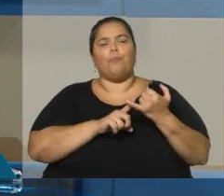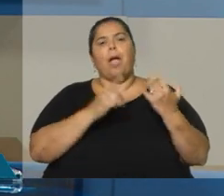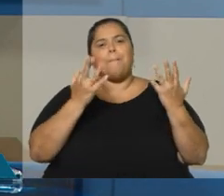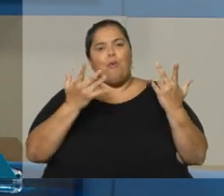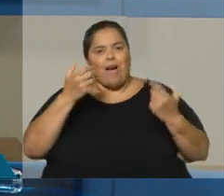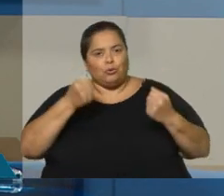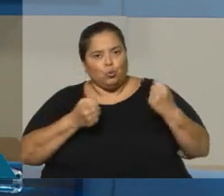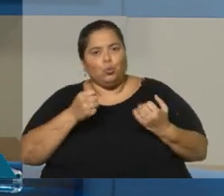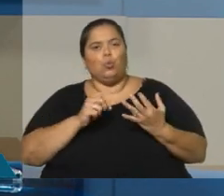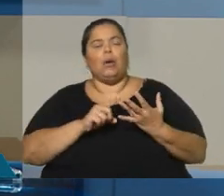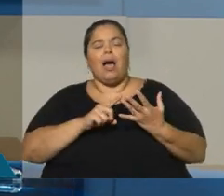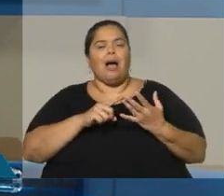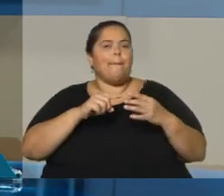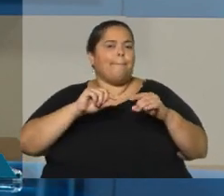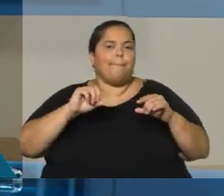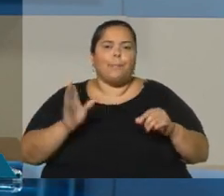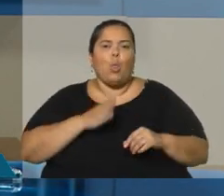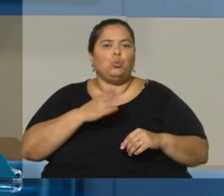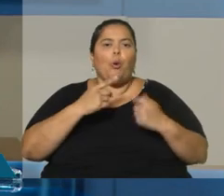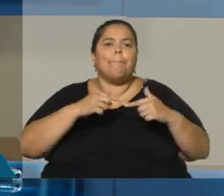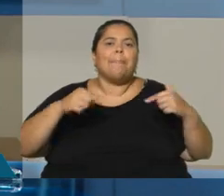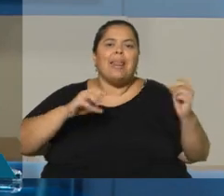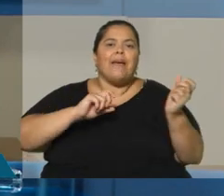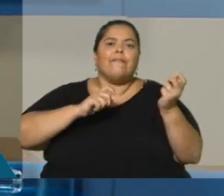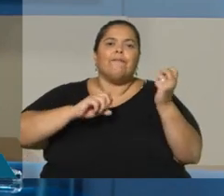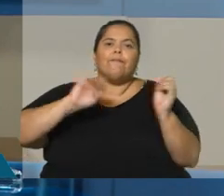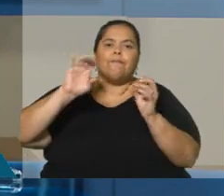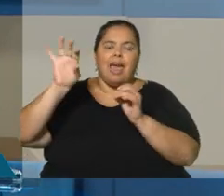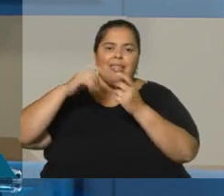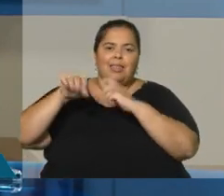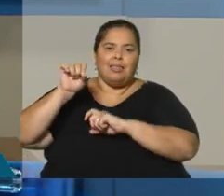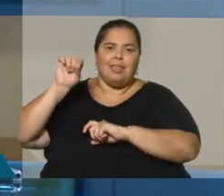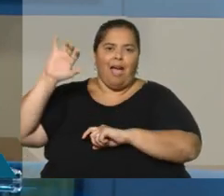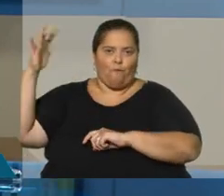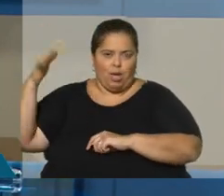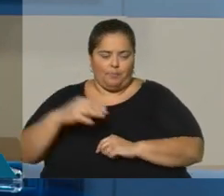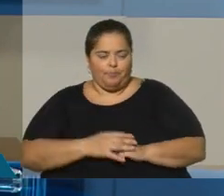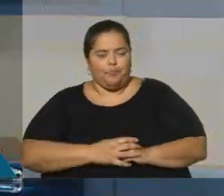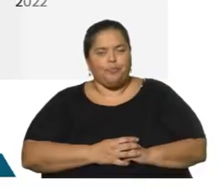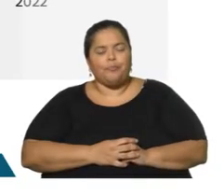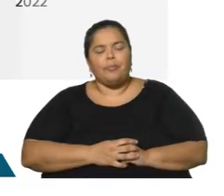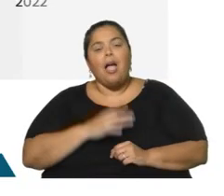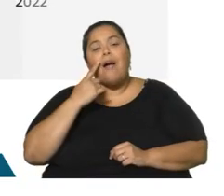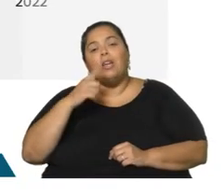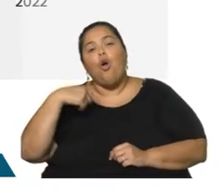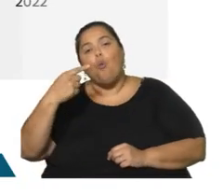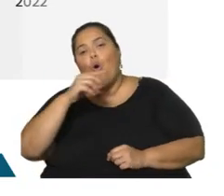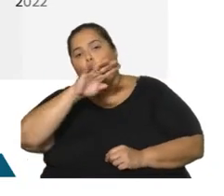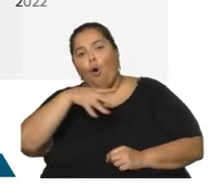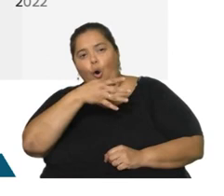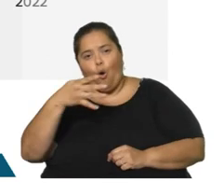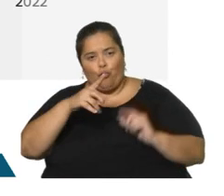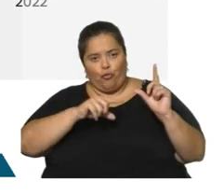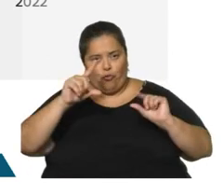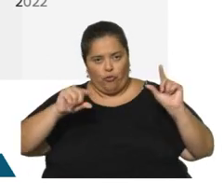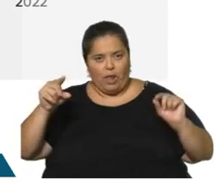y demás, que producen bienes que se colocan en el exterior. ¿Cómo sigue esta historia? Veamos una gráfica más para poder tener